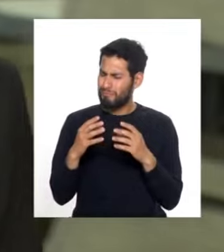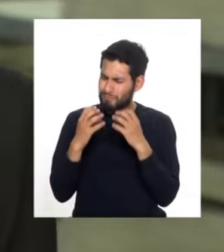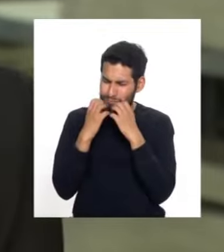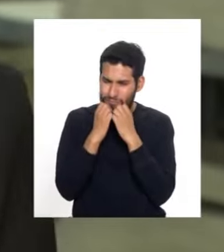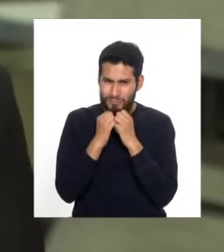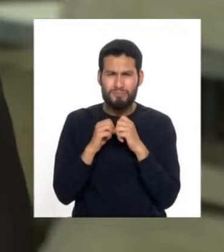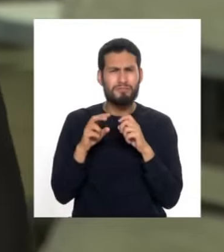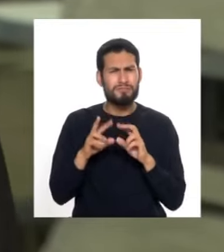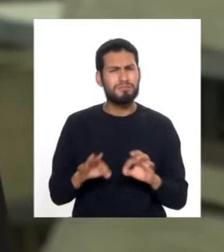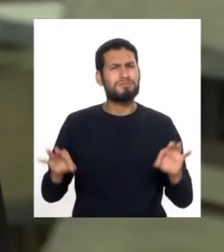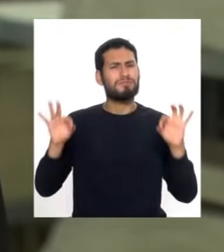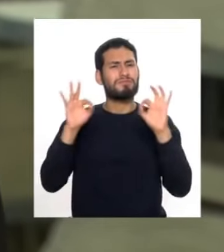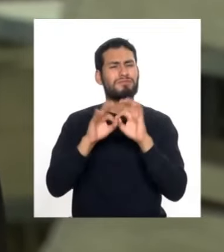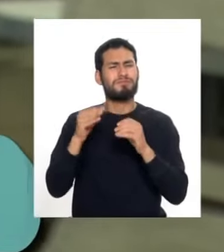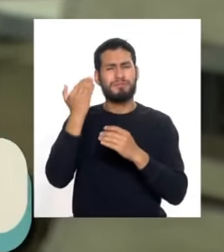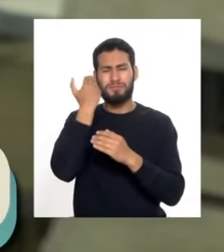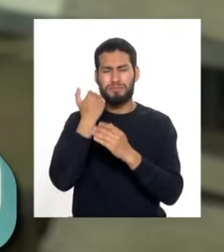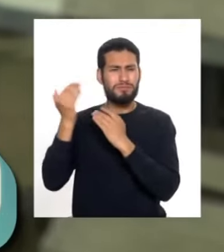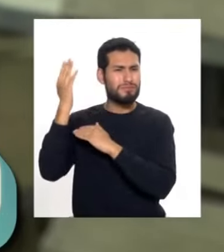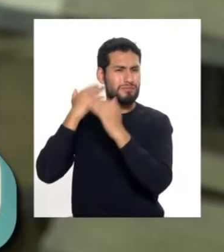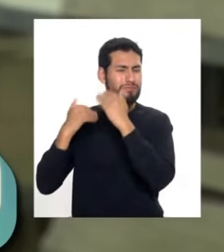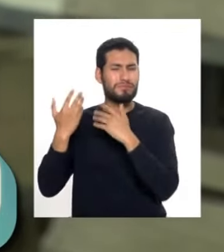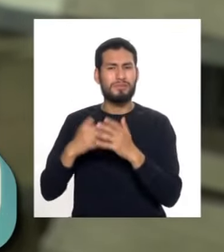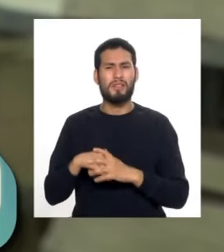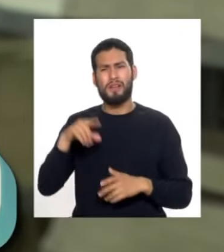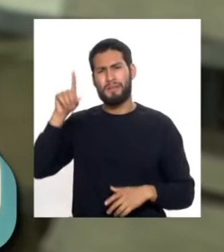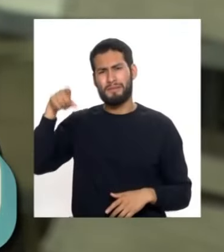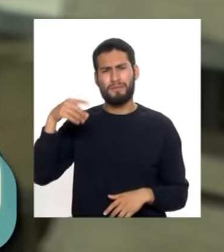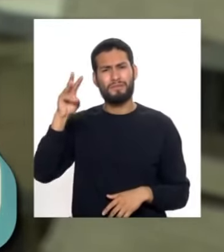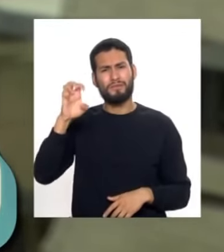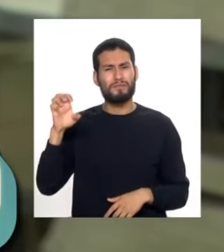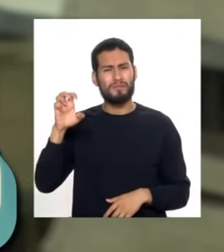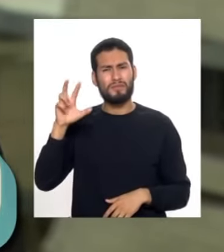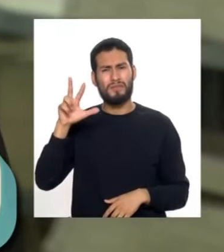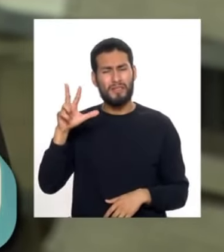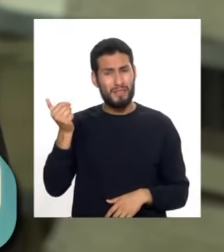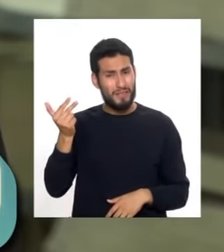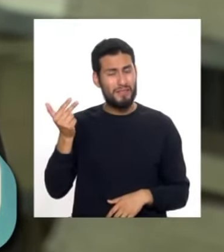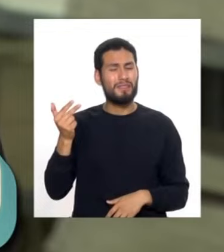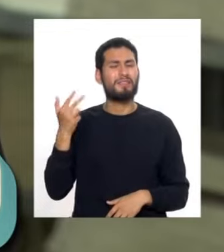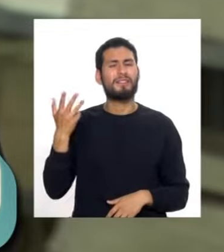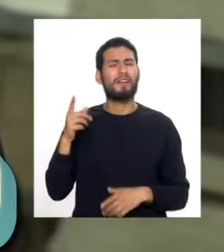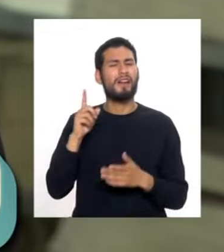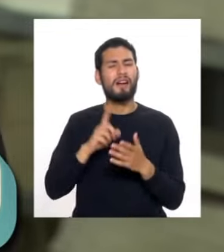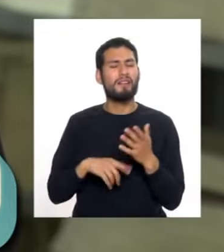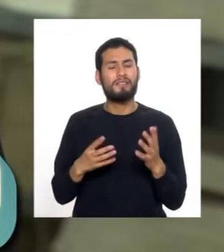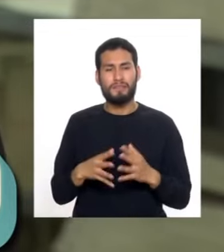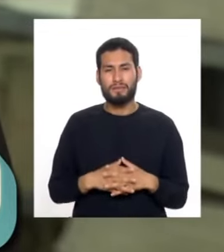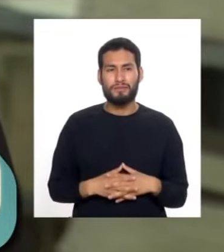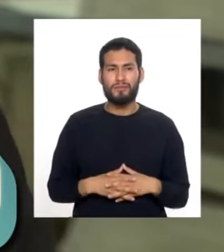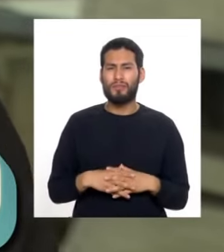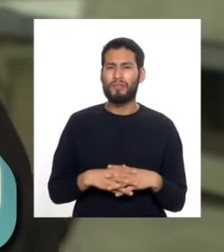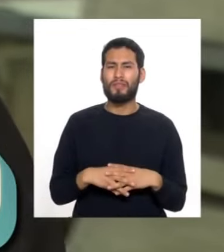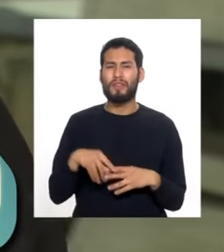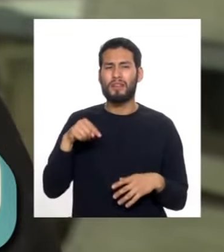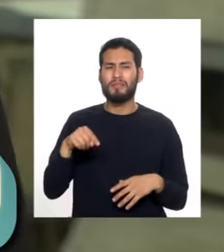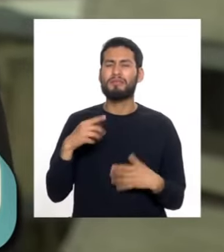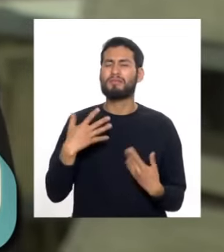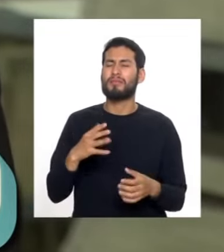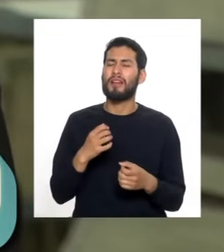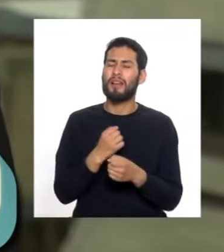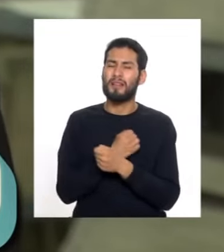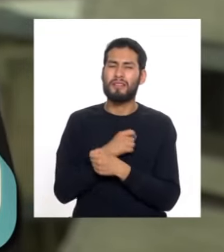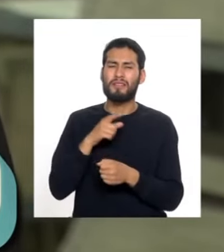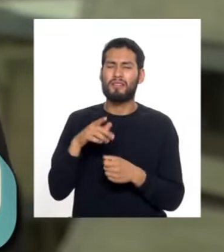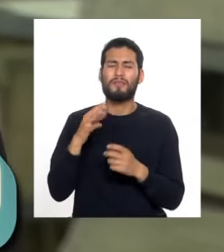muy importante y muy antiguo, date del año 1613, respecto a nuestra bebida